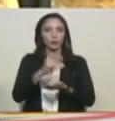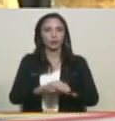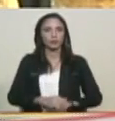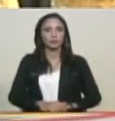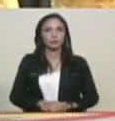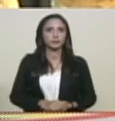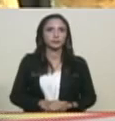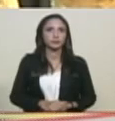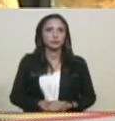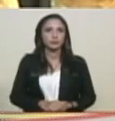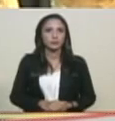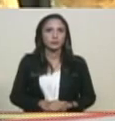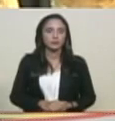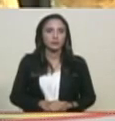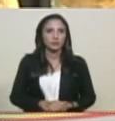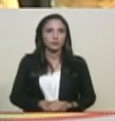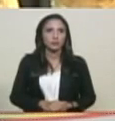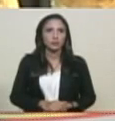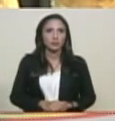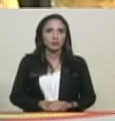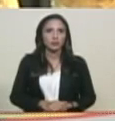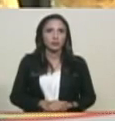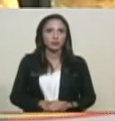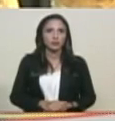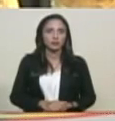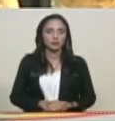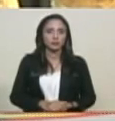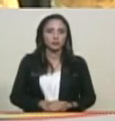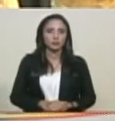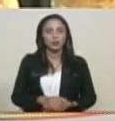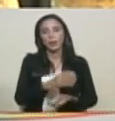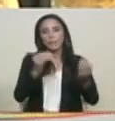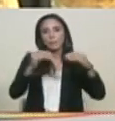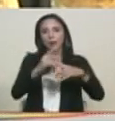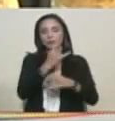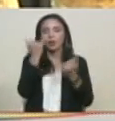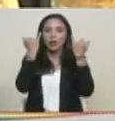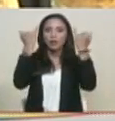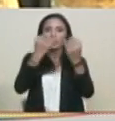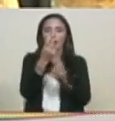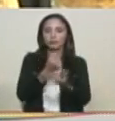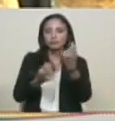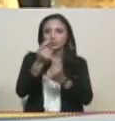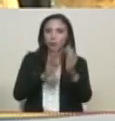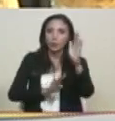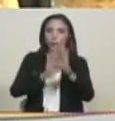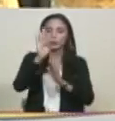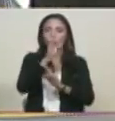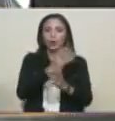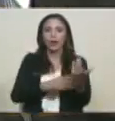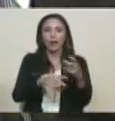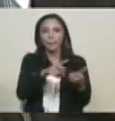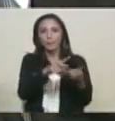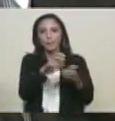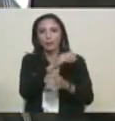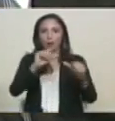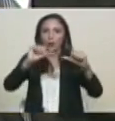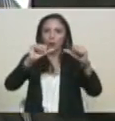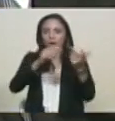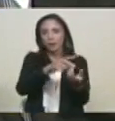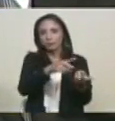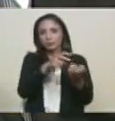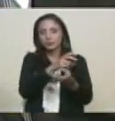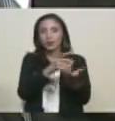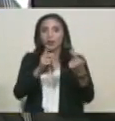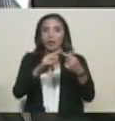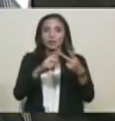vamos a mejorar un conjunto de mecanismos de recaudación. Y